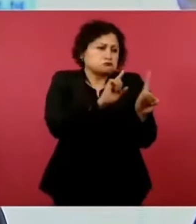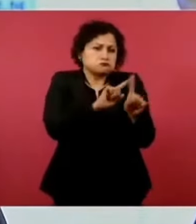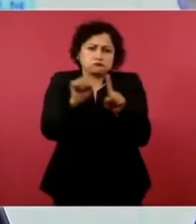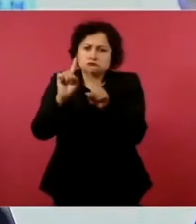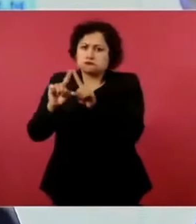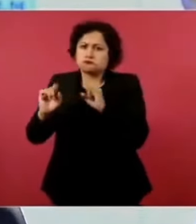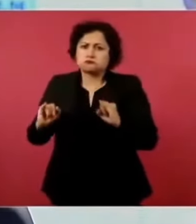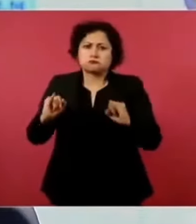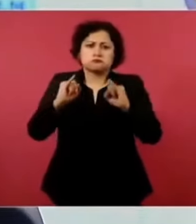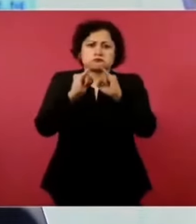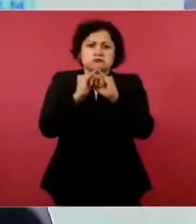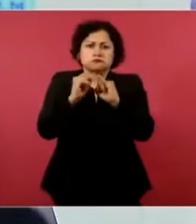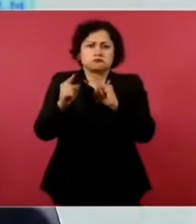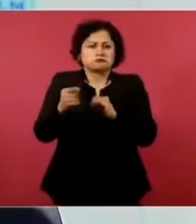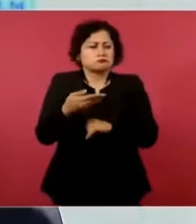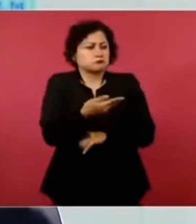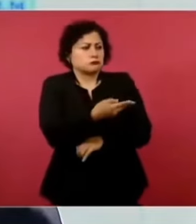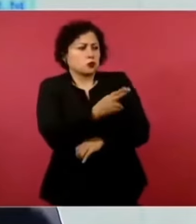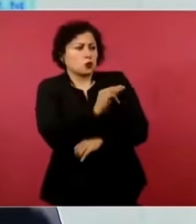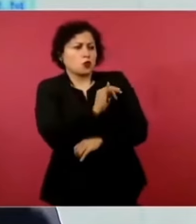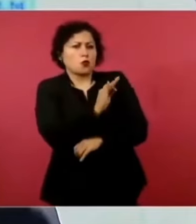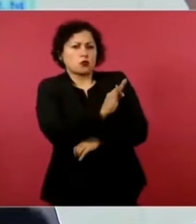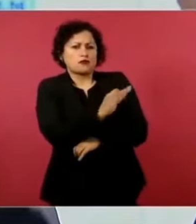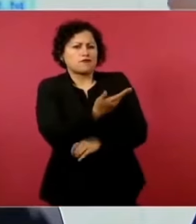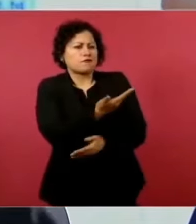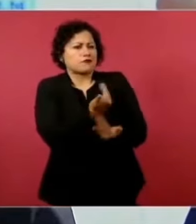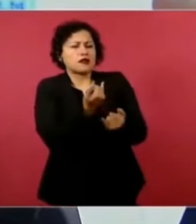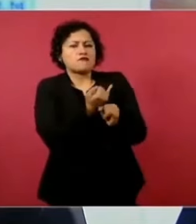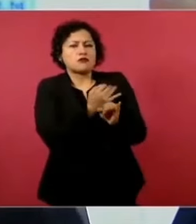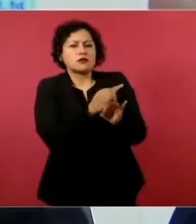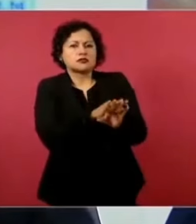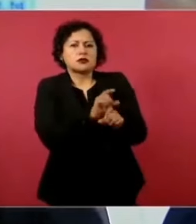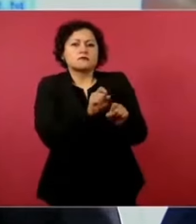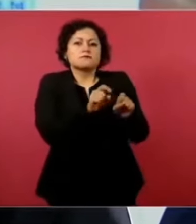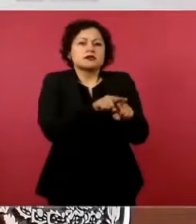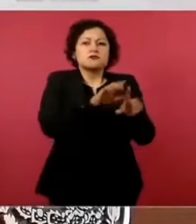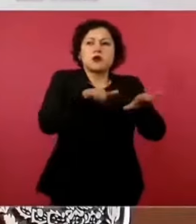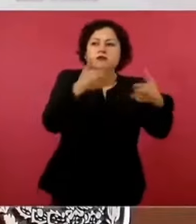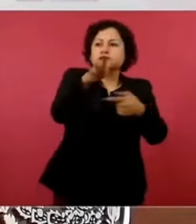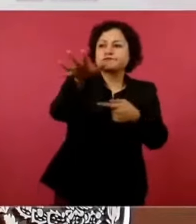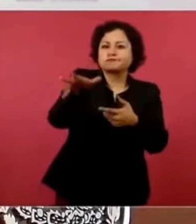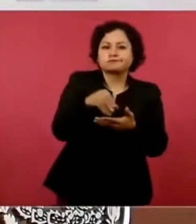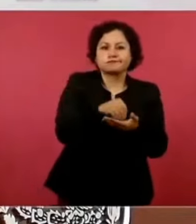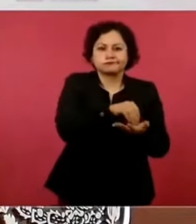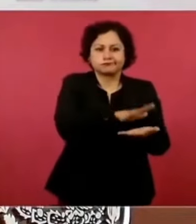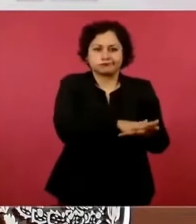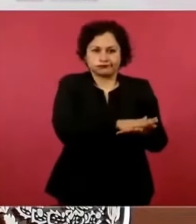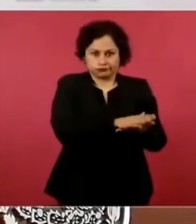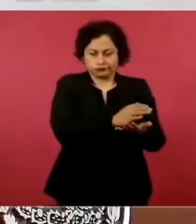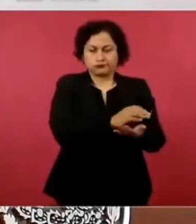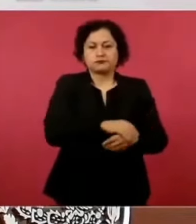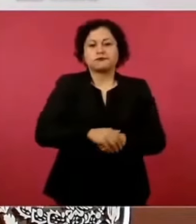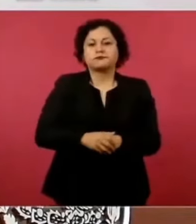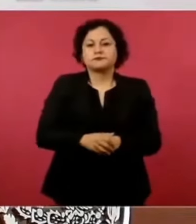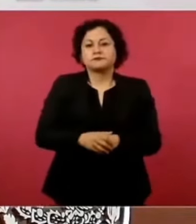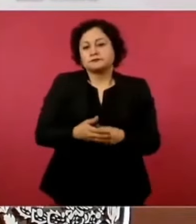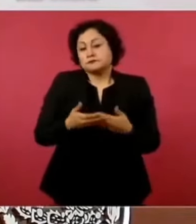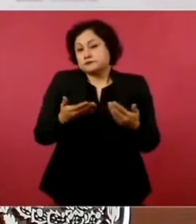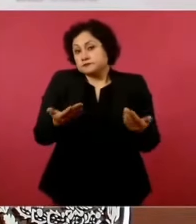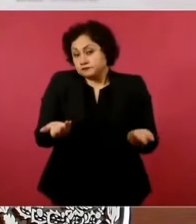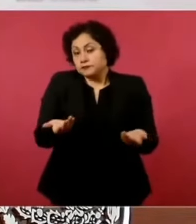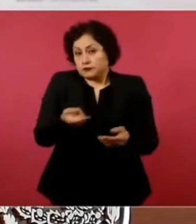sistema financiero le provee a la guía. Ahora, y nosotros lo hacemos.